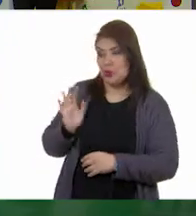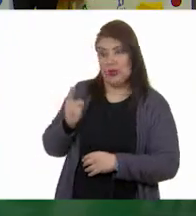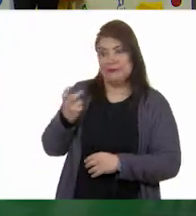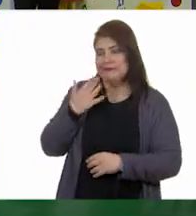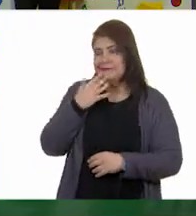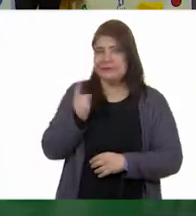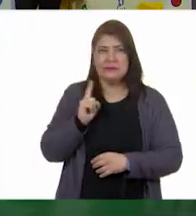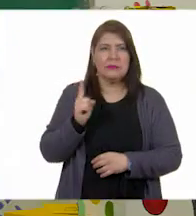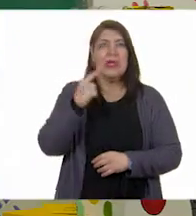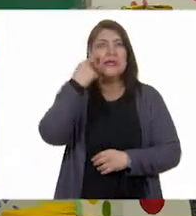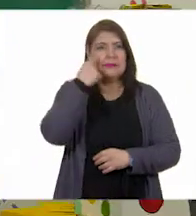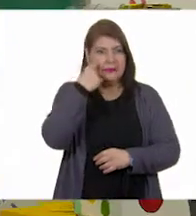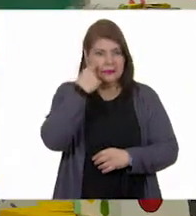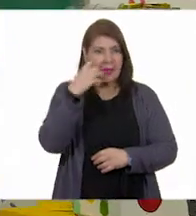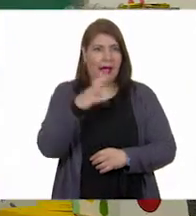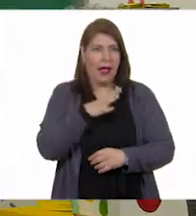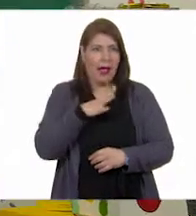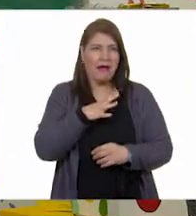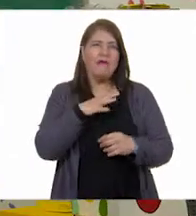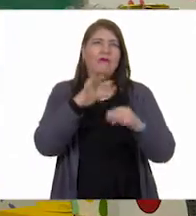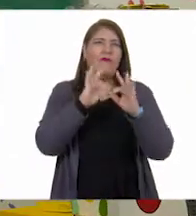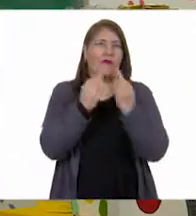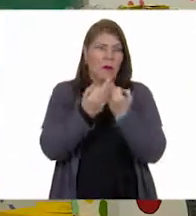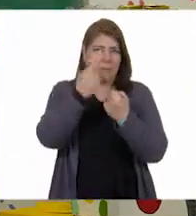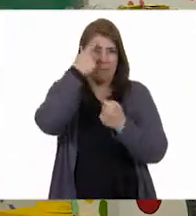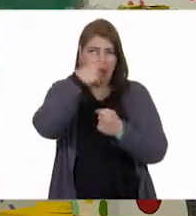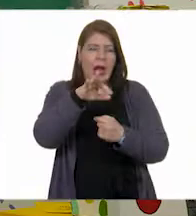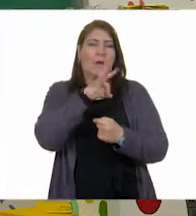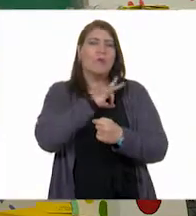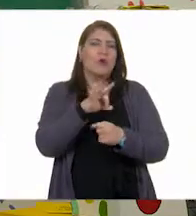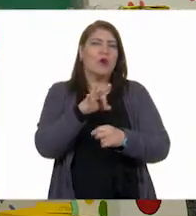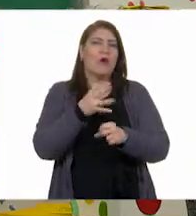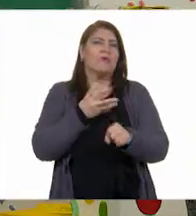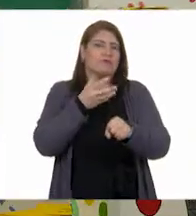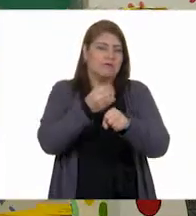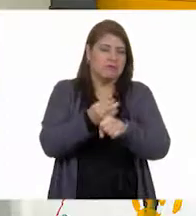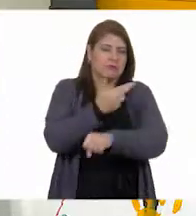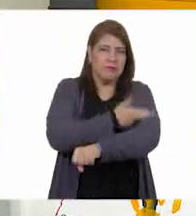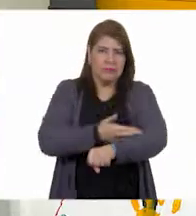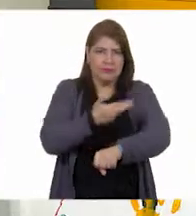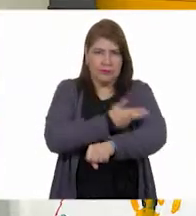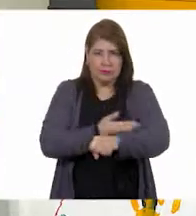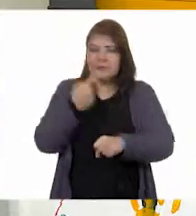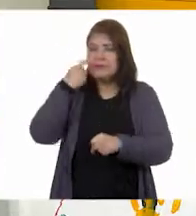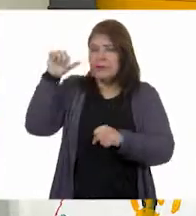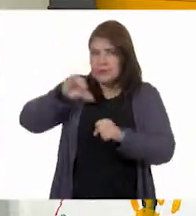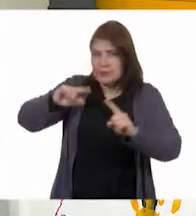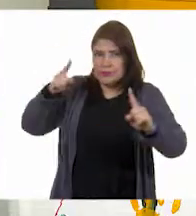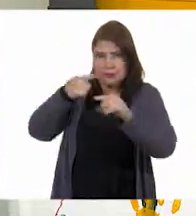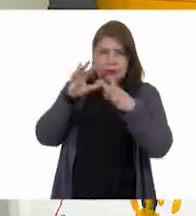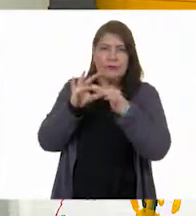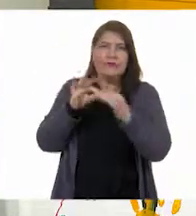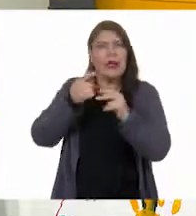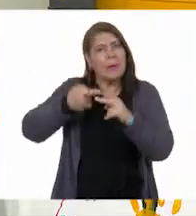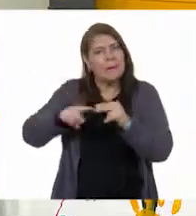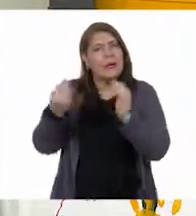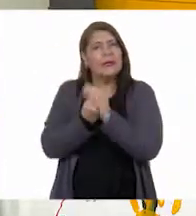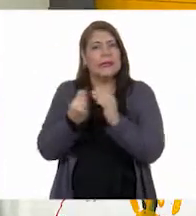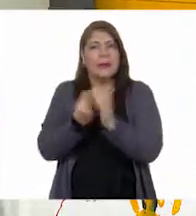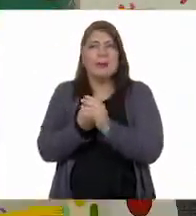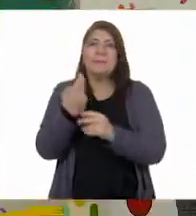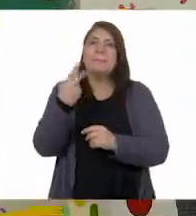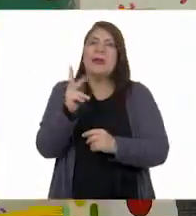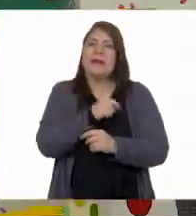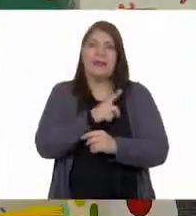Pues, hay varias formas de resolverlo. Y justo de eso vamos a hablar el día de hoy. Para iniciar la clase, ¿qué les parece